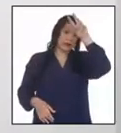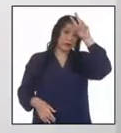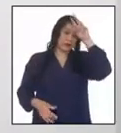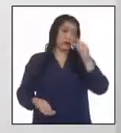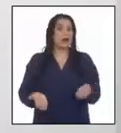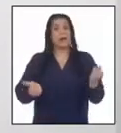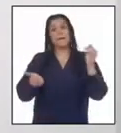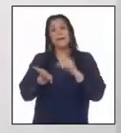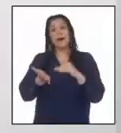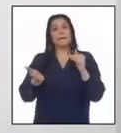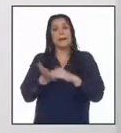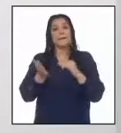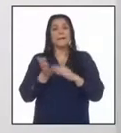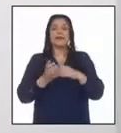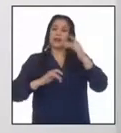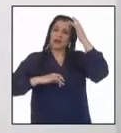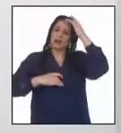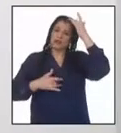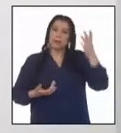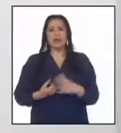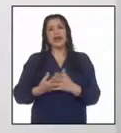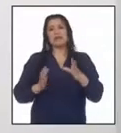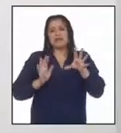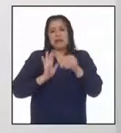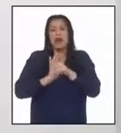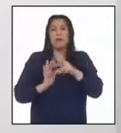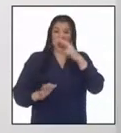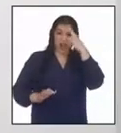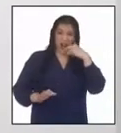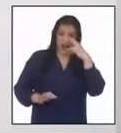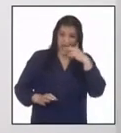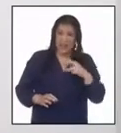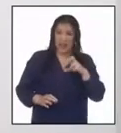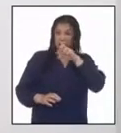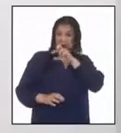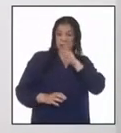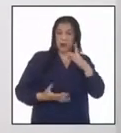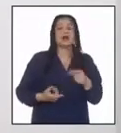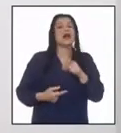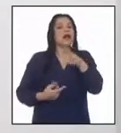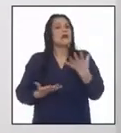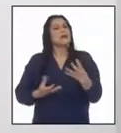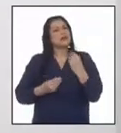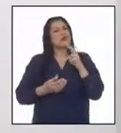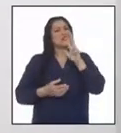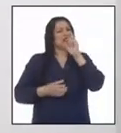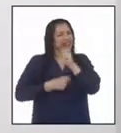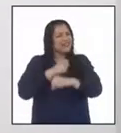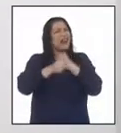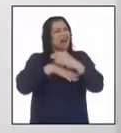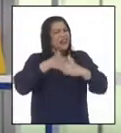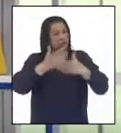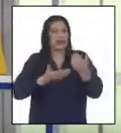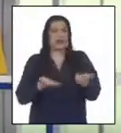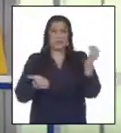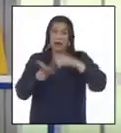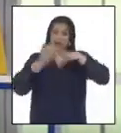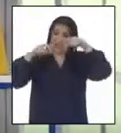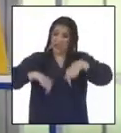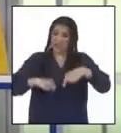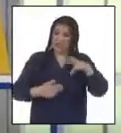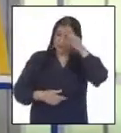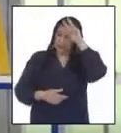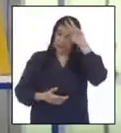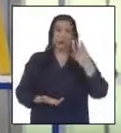ejemplo, más casos de peste bubónica que cualquier otro país en América durante los primeros 30 años del siglo XX. Claro,